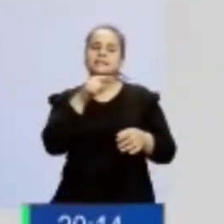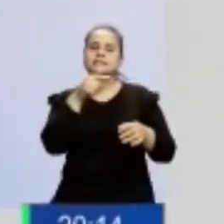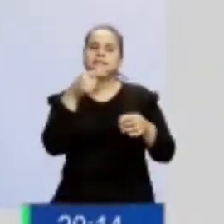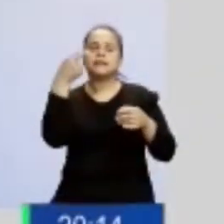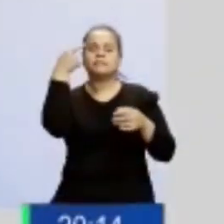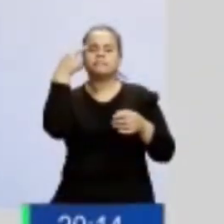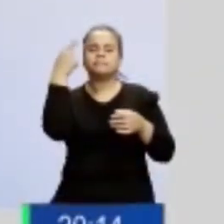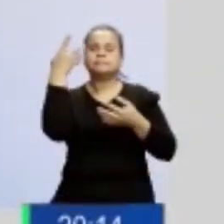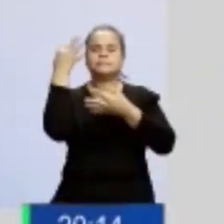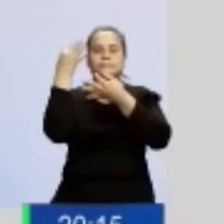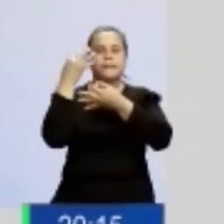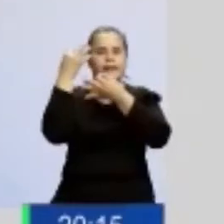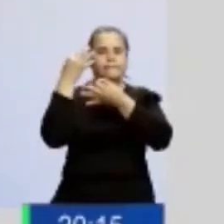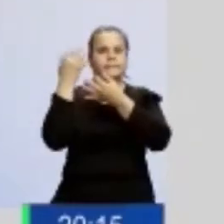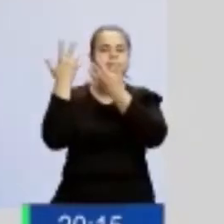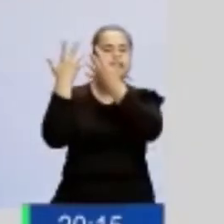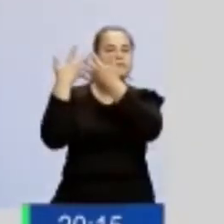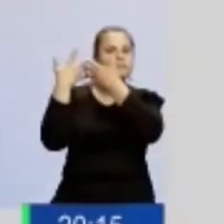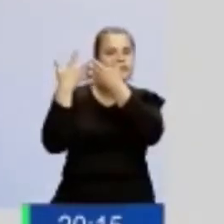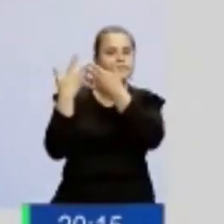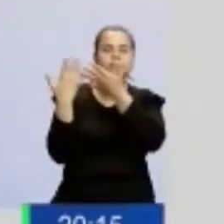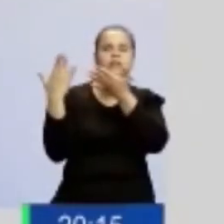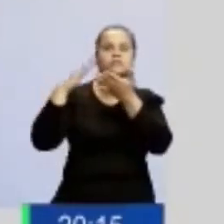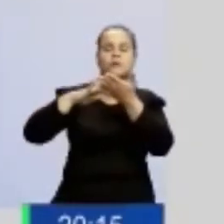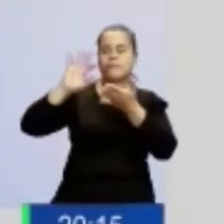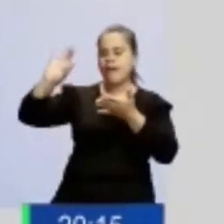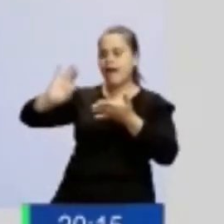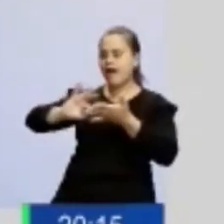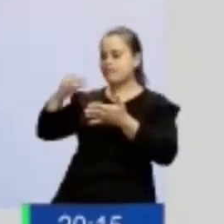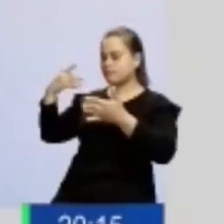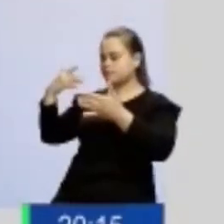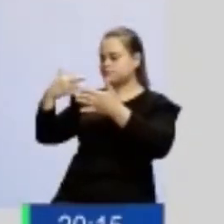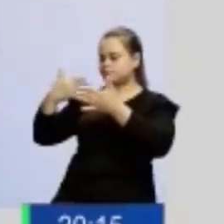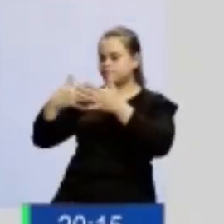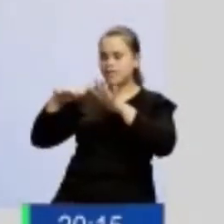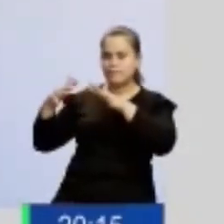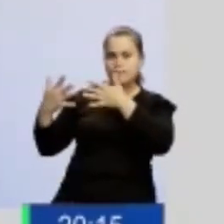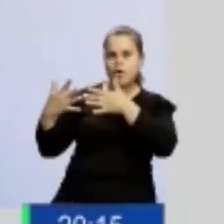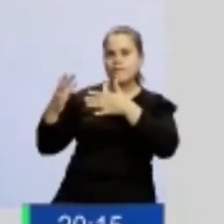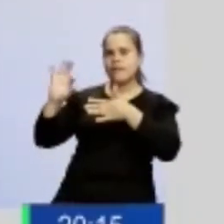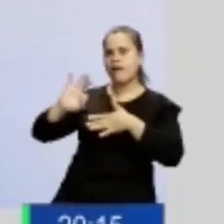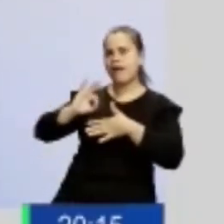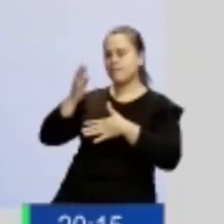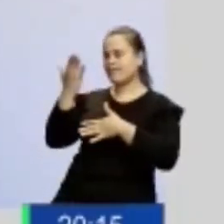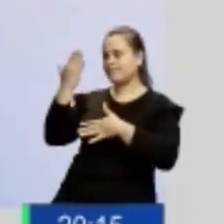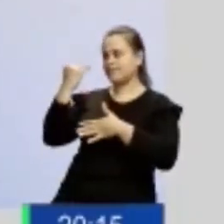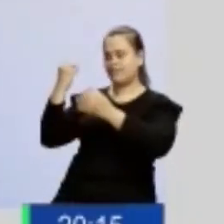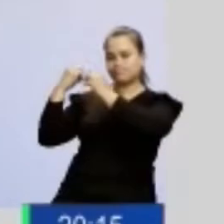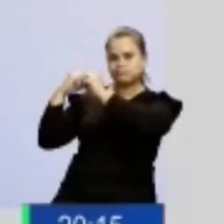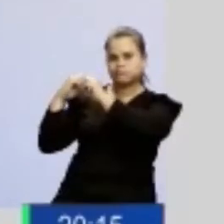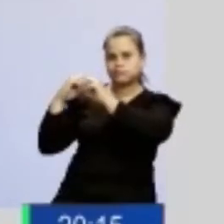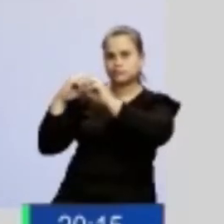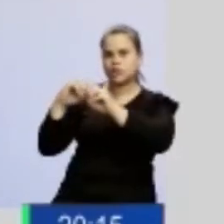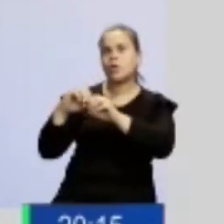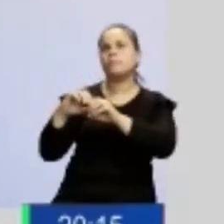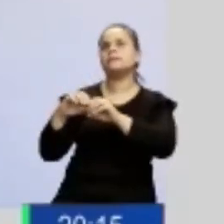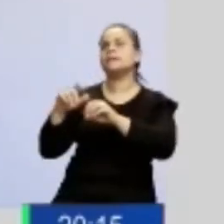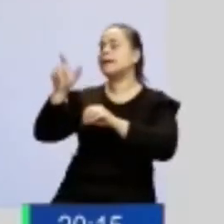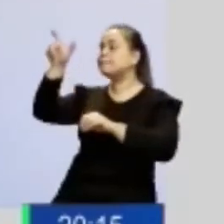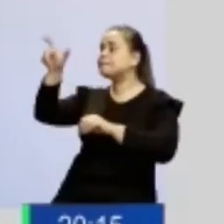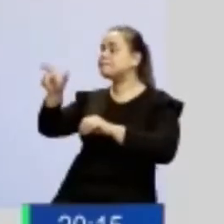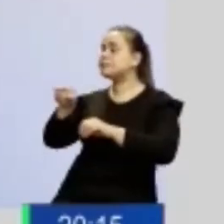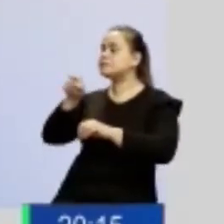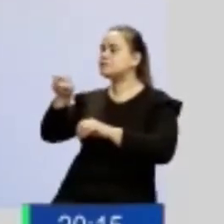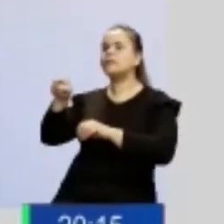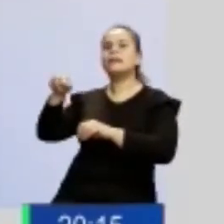durante casi un año. Comenzamos a mediados del año pasado con primero el aporte de Paula Ojeda,